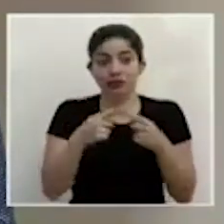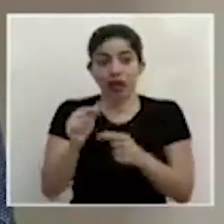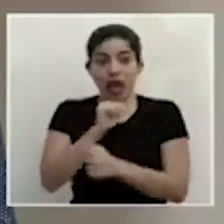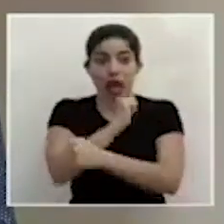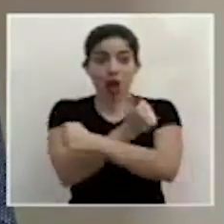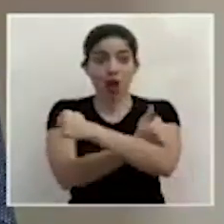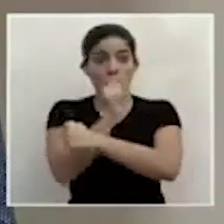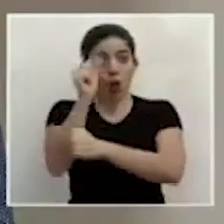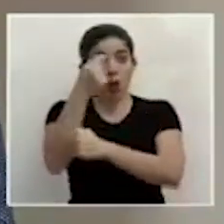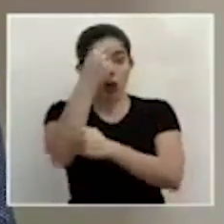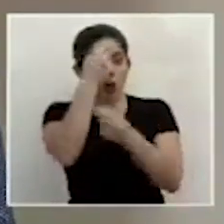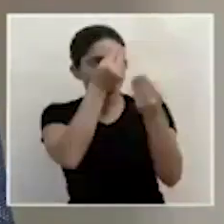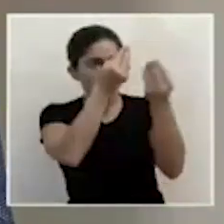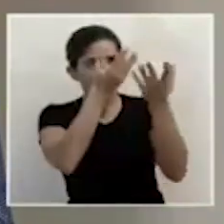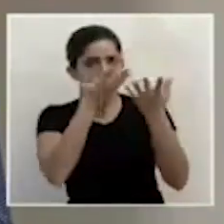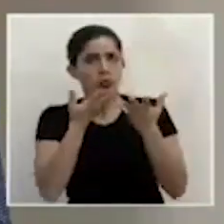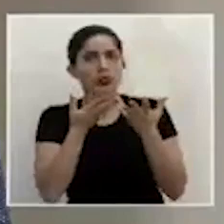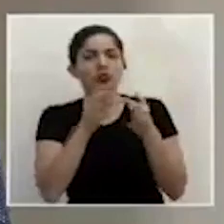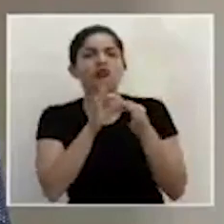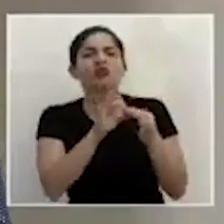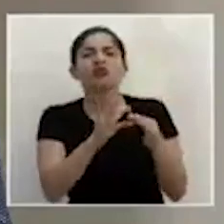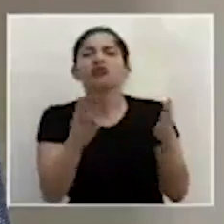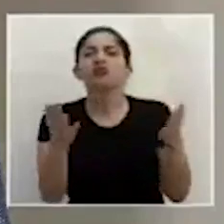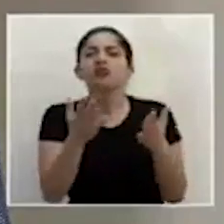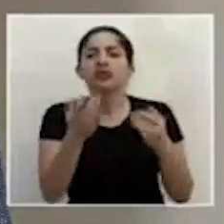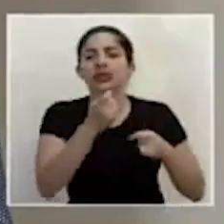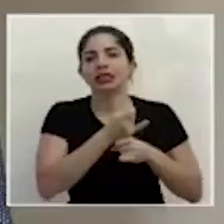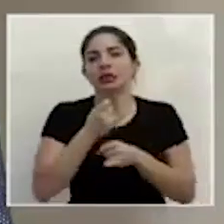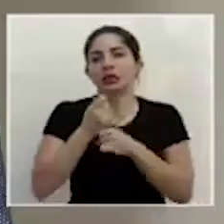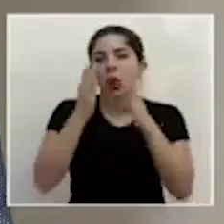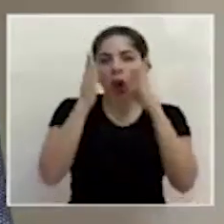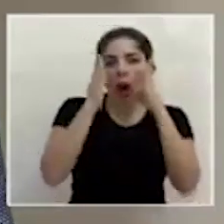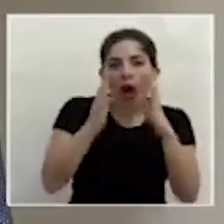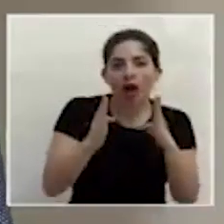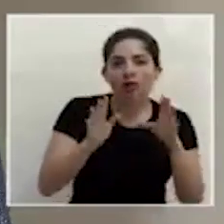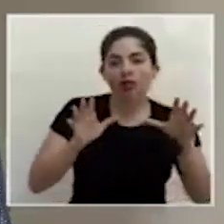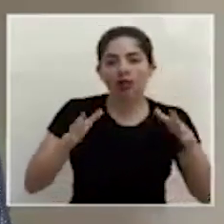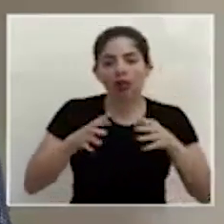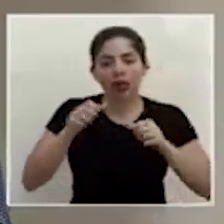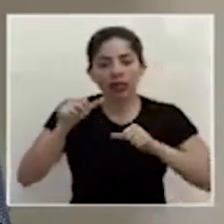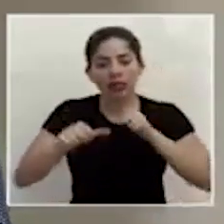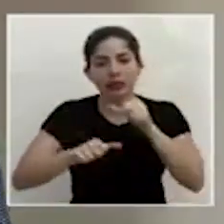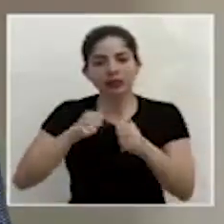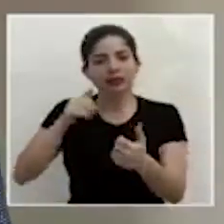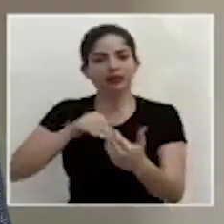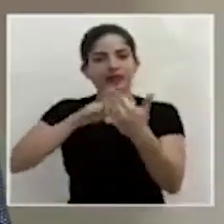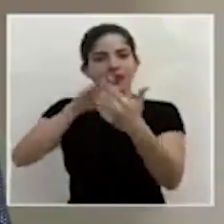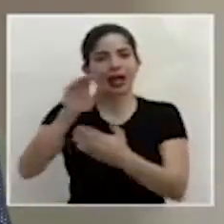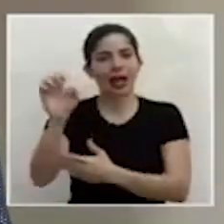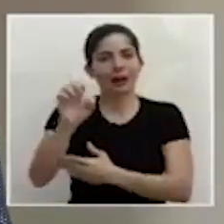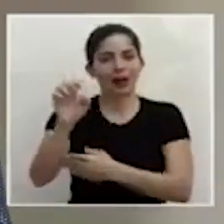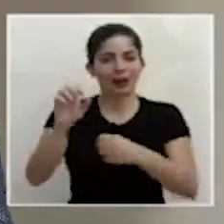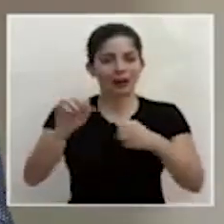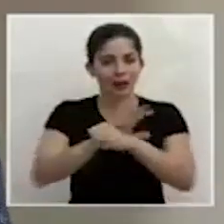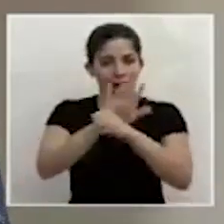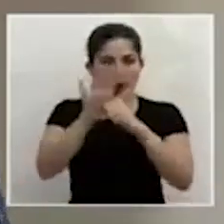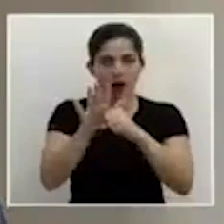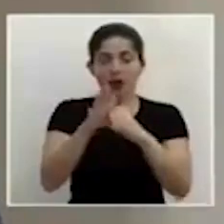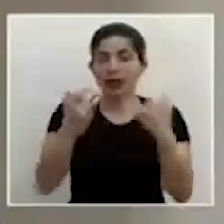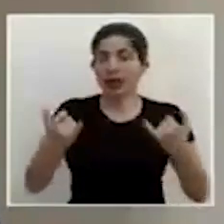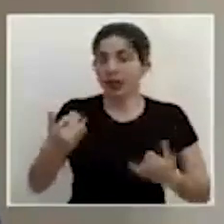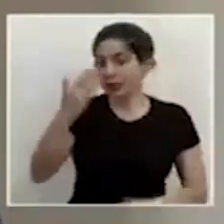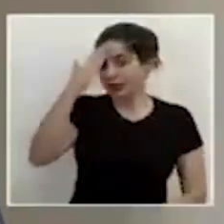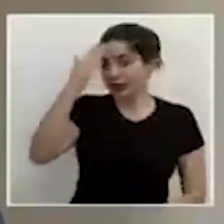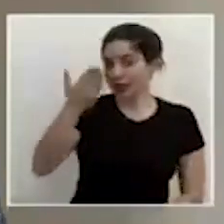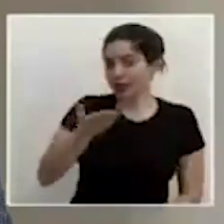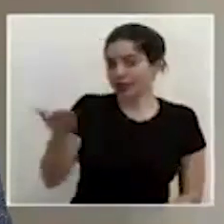de gobierno nos darán el balance de la atención institucional y esfuerzos conjuntos para enfrentar la emergencia por el COVID-19. Saludamos